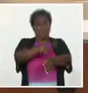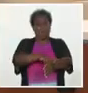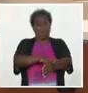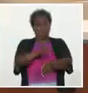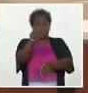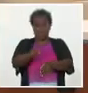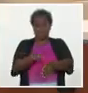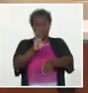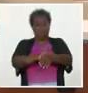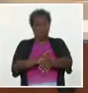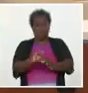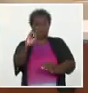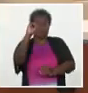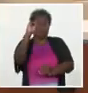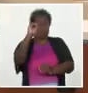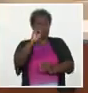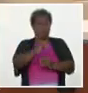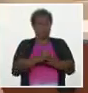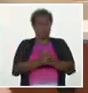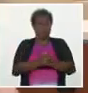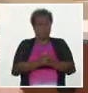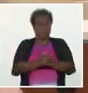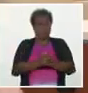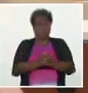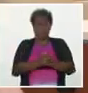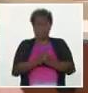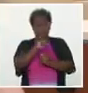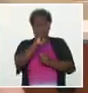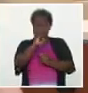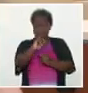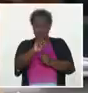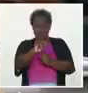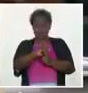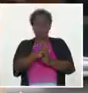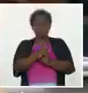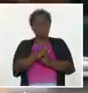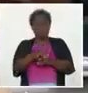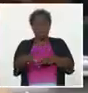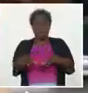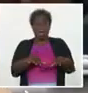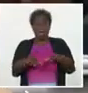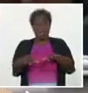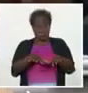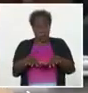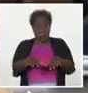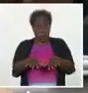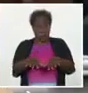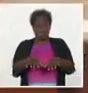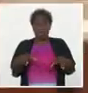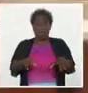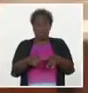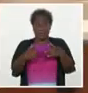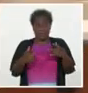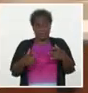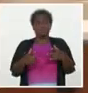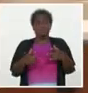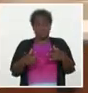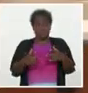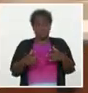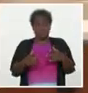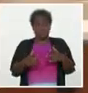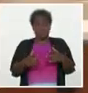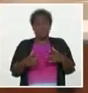todas las medidas para que no se enfermen, no va a ser sostenible todas las acciones que tenemos que seguir ejecutando. Para nadie es un secreto